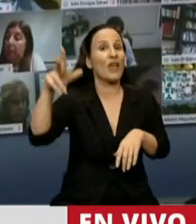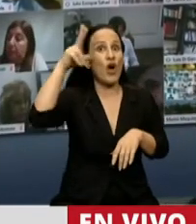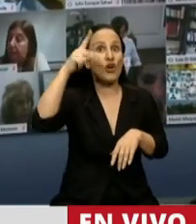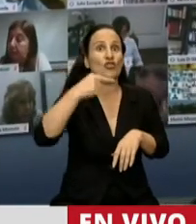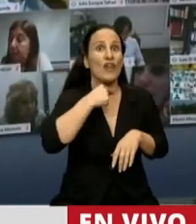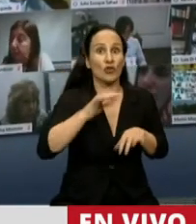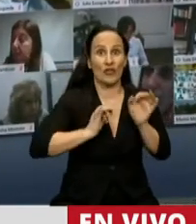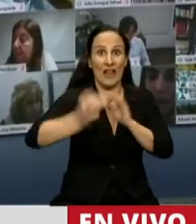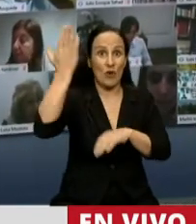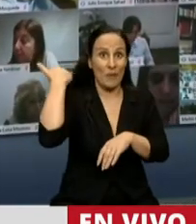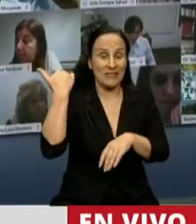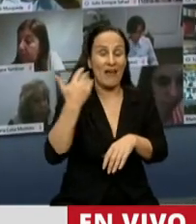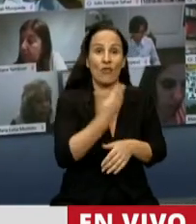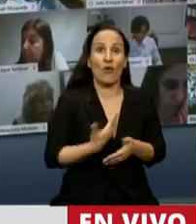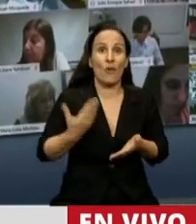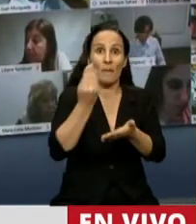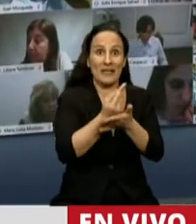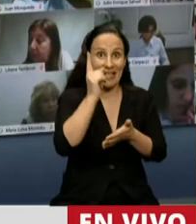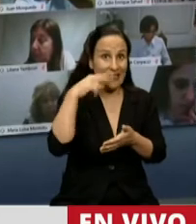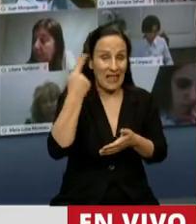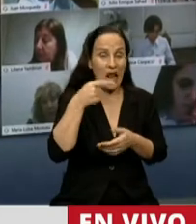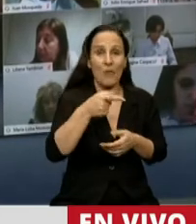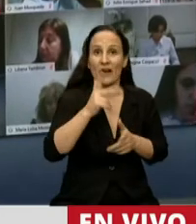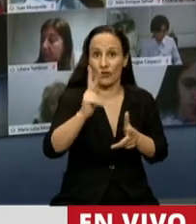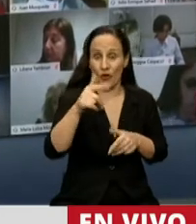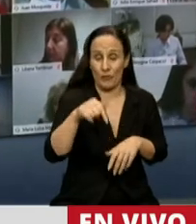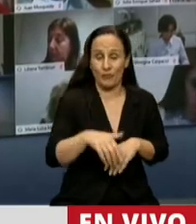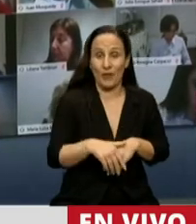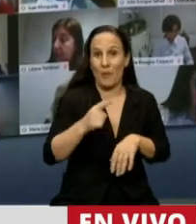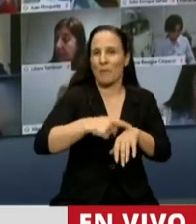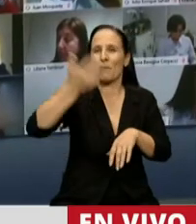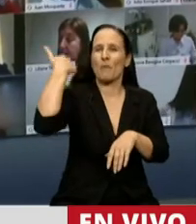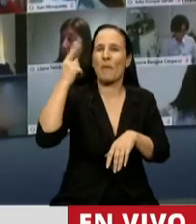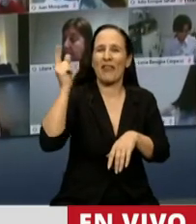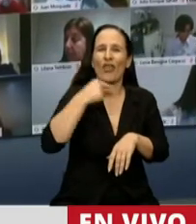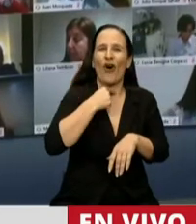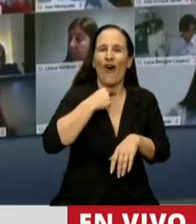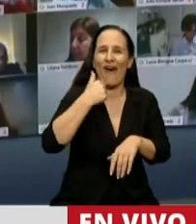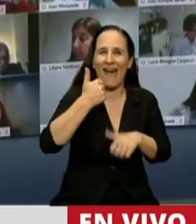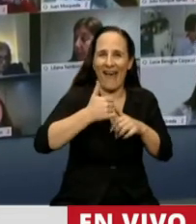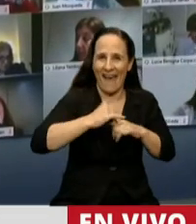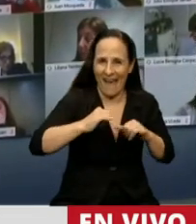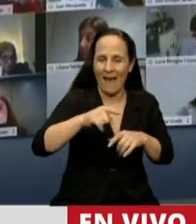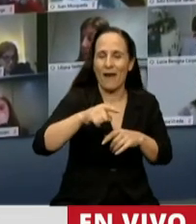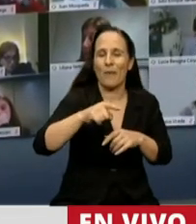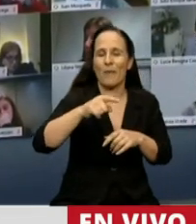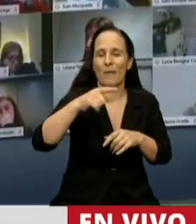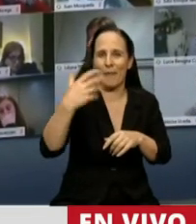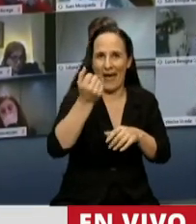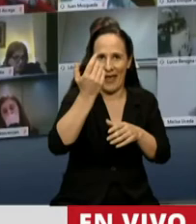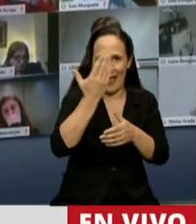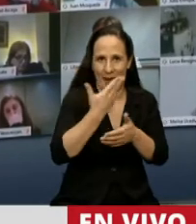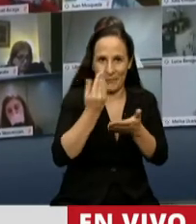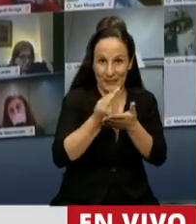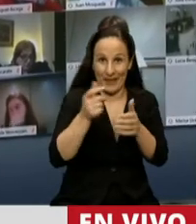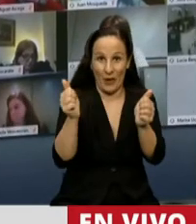2019 el Presidente Fernández, hoy Presidente Fernández en ese momento candidato a la presidencia de la Nación junto